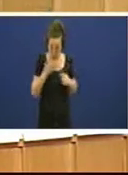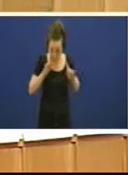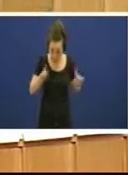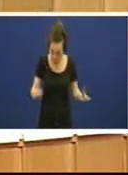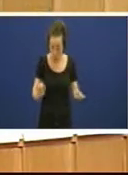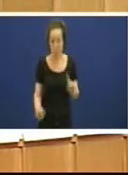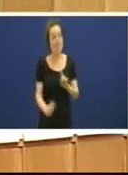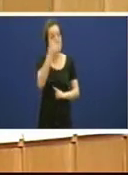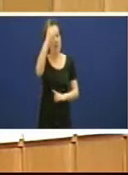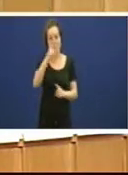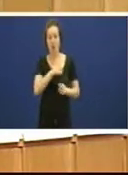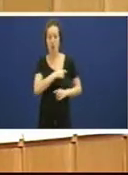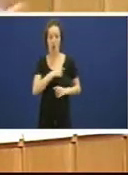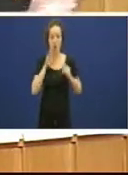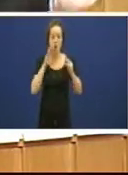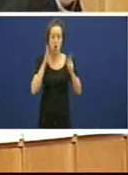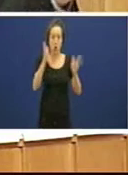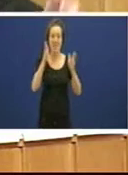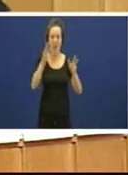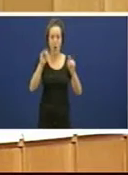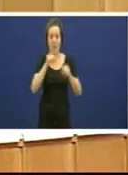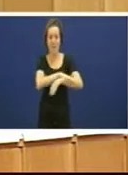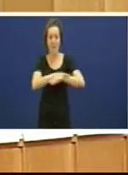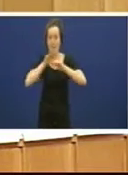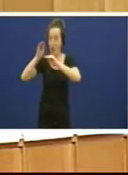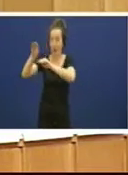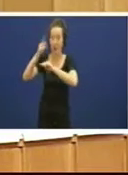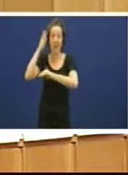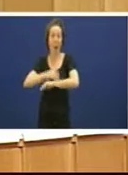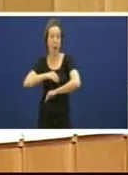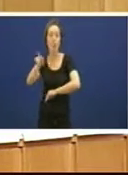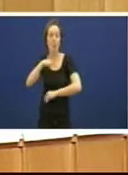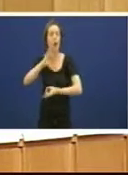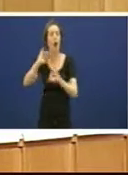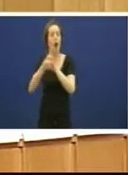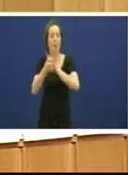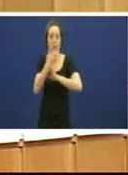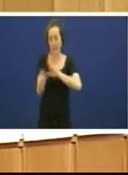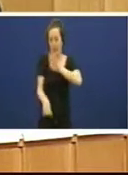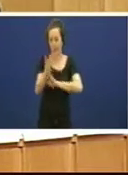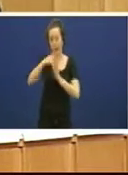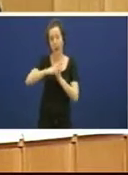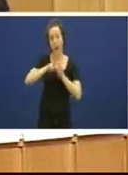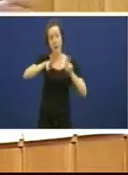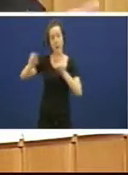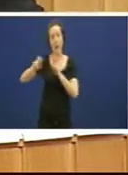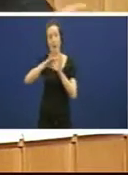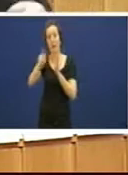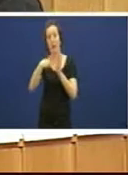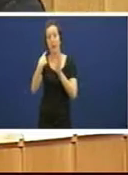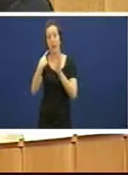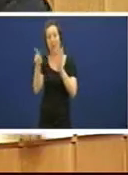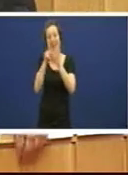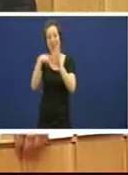Consello de Ministros do señor Mariano Rajoy é tan fácil como iso un novo decreto lei que modifique o marco legal do FROG punto